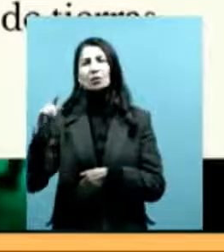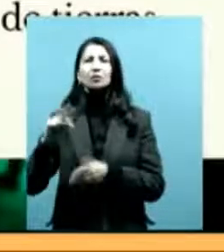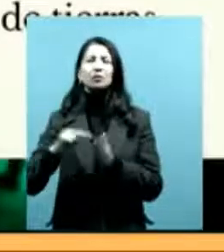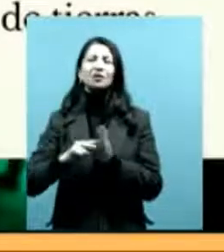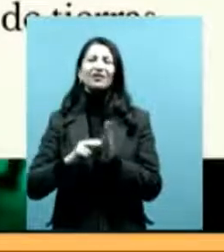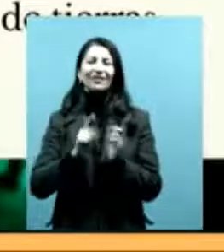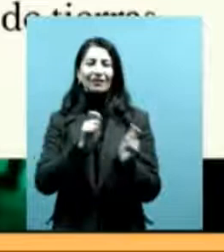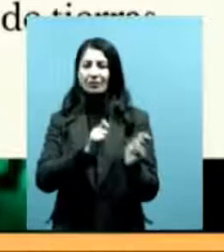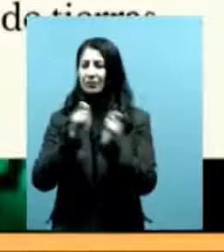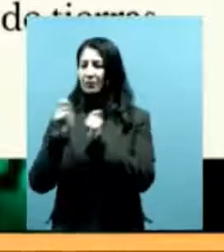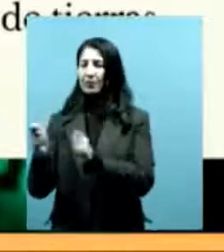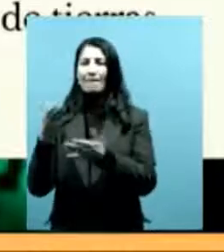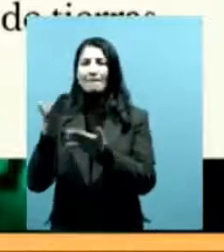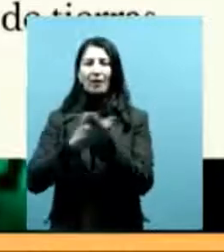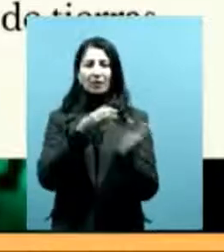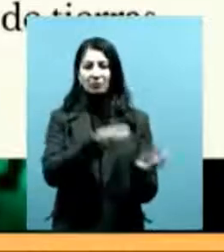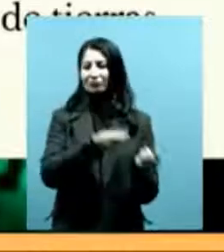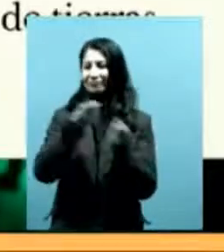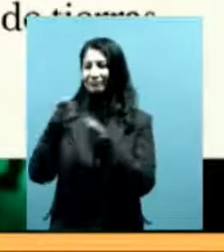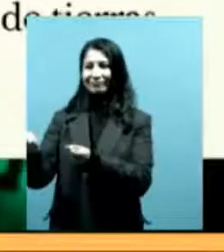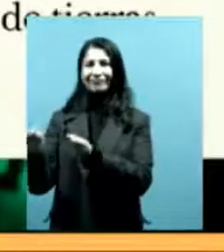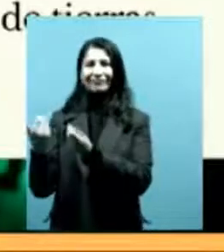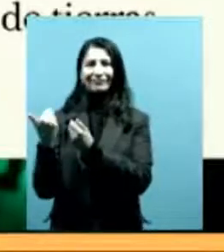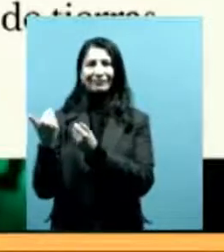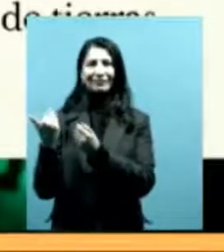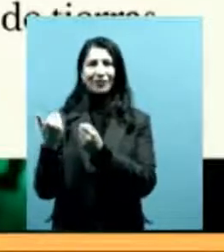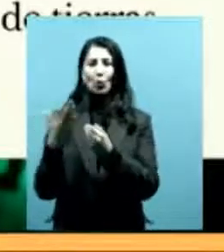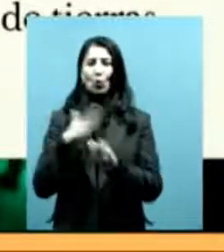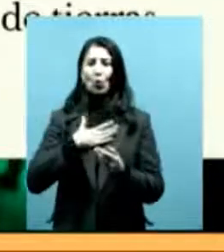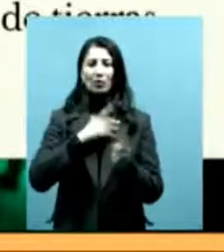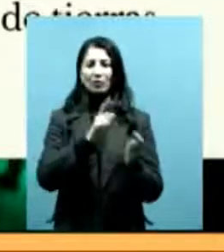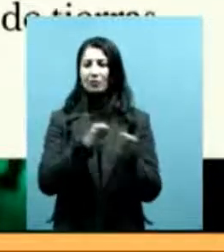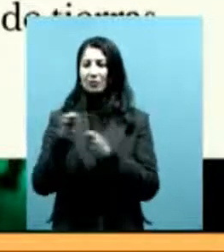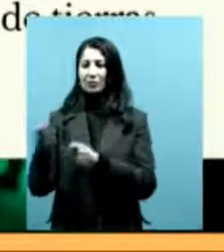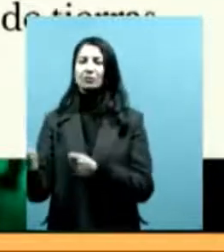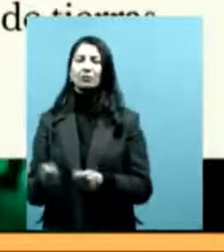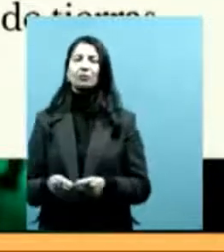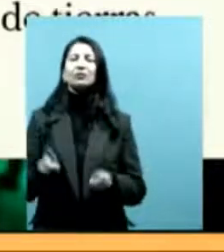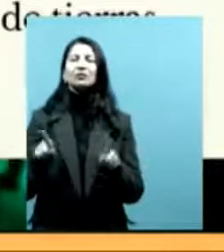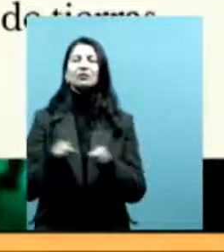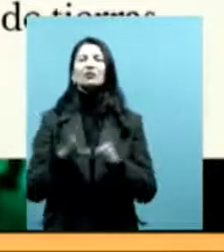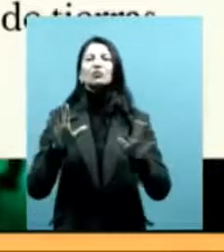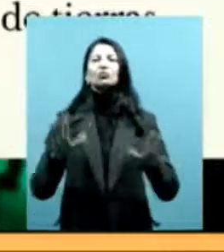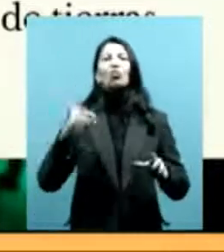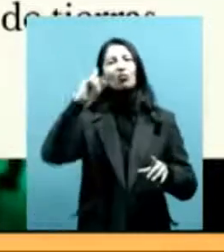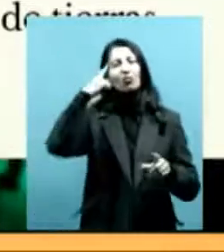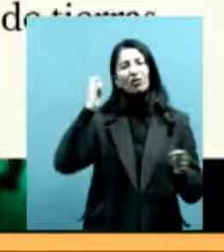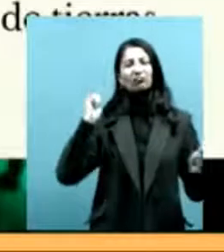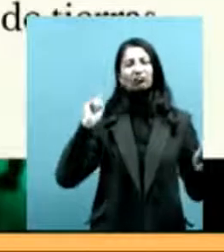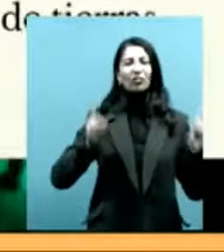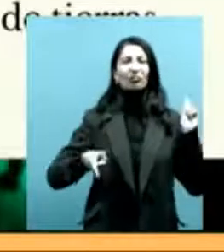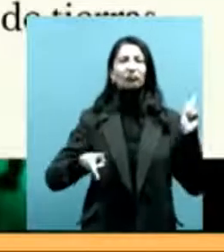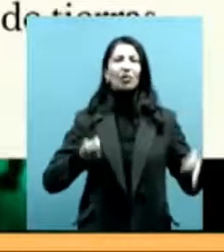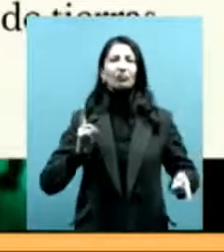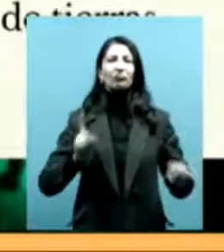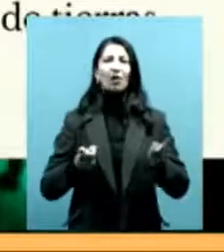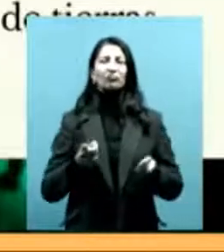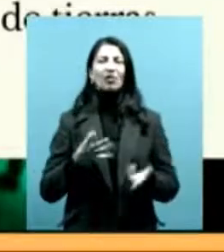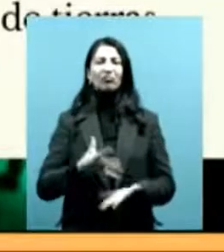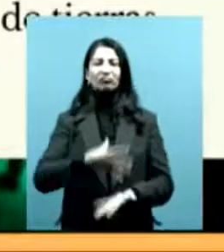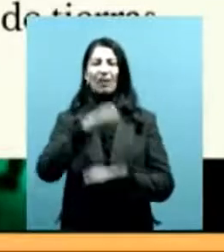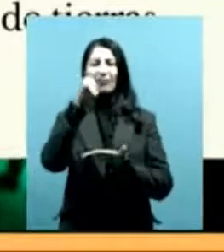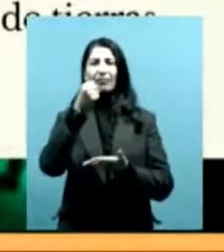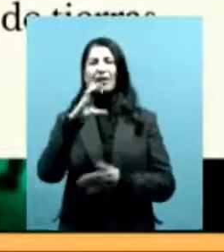de una lógica de una racionalidad estatal y capitalista a una lógica indígena que desconocía esa